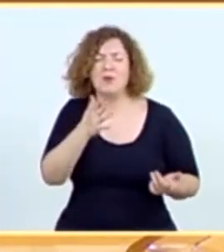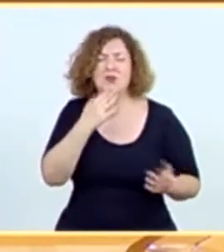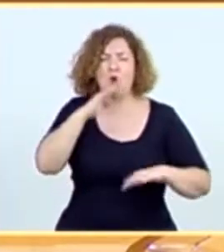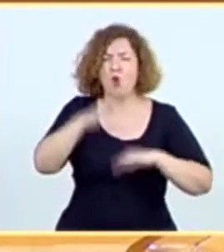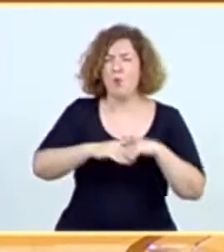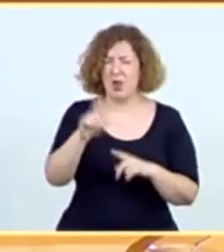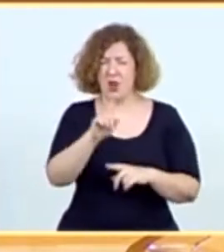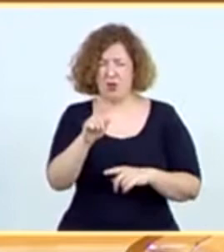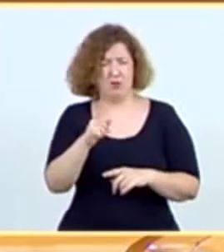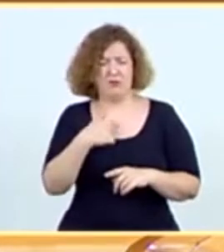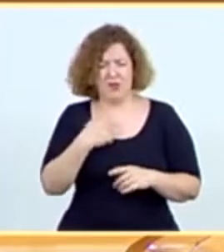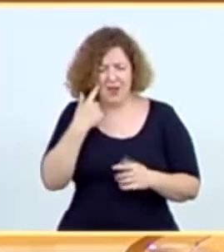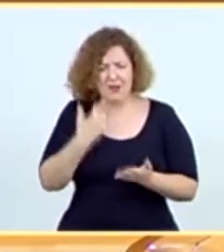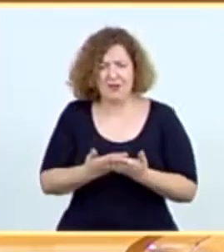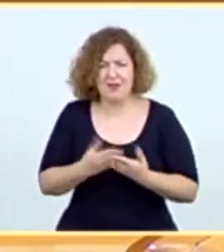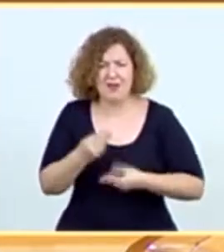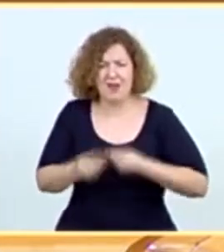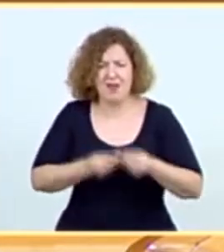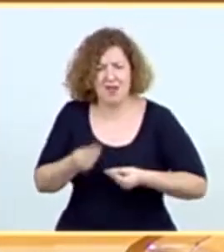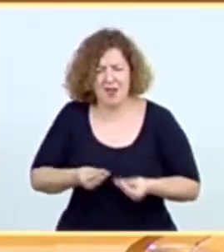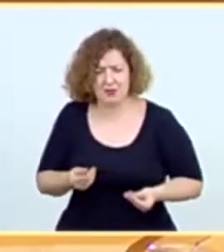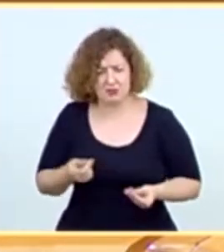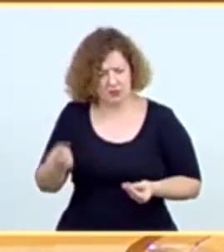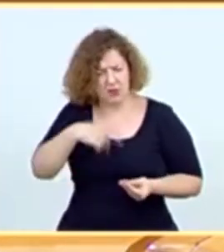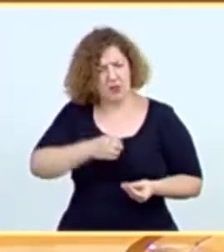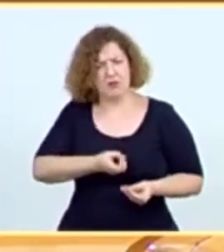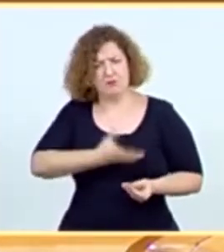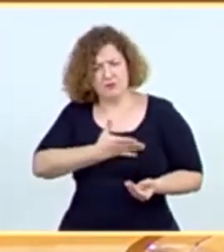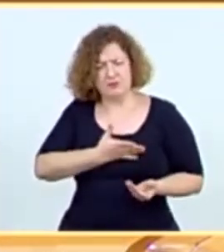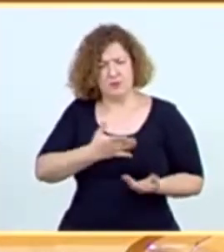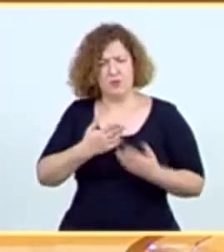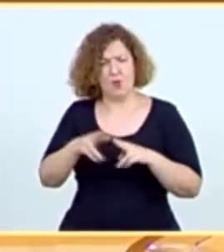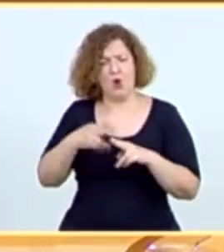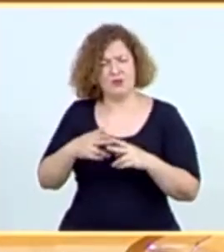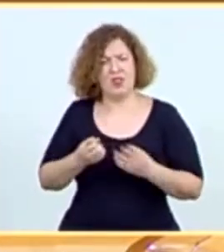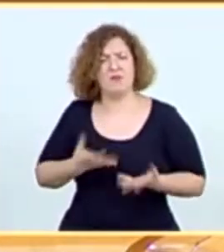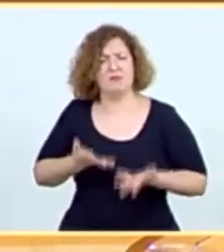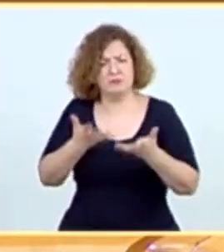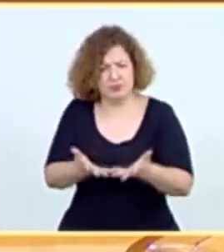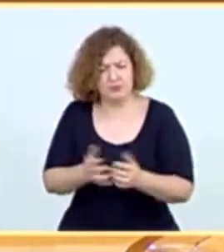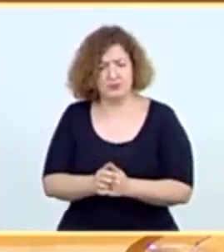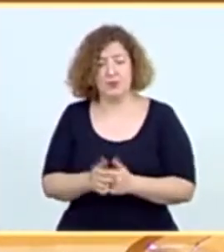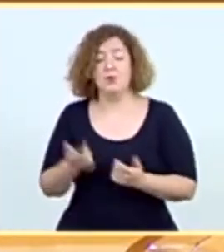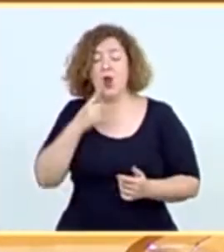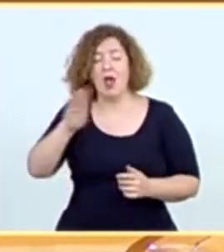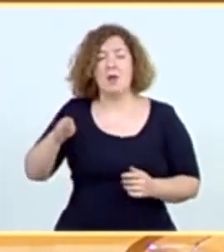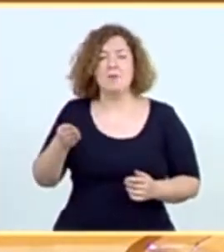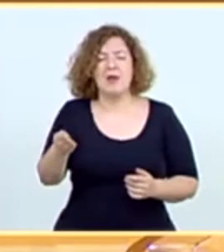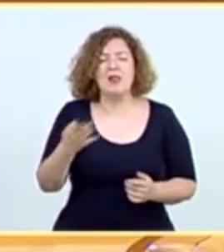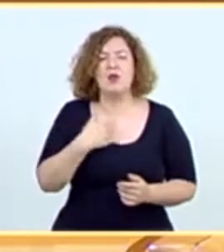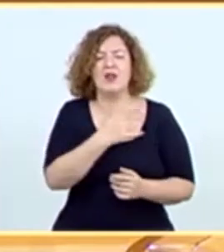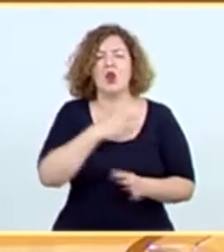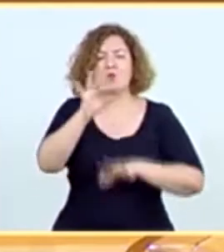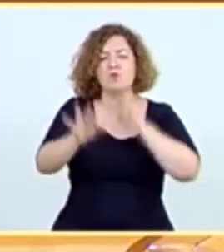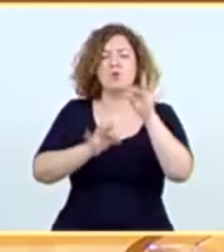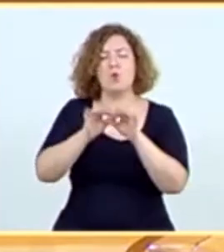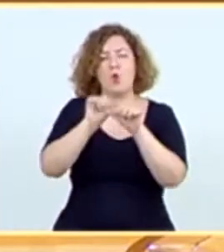ver hechos y es una cuestión de voluntad política. Desde Euskal Herria Bildu seguiremos trabajando para obtener un mejor modelo de